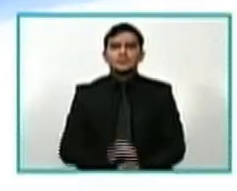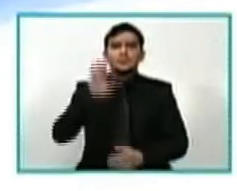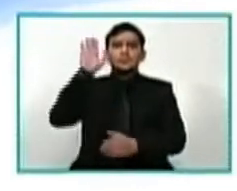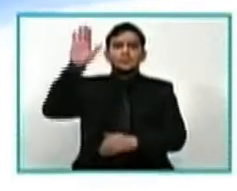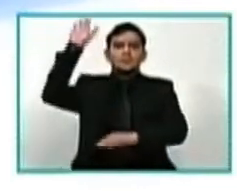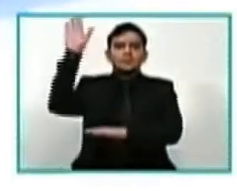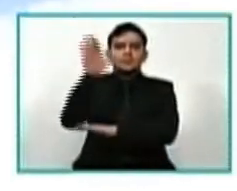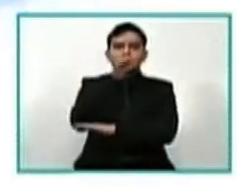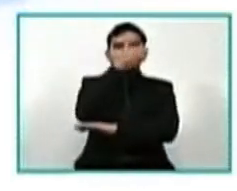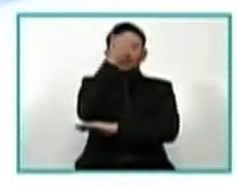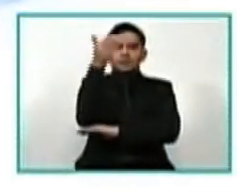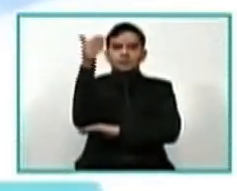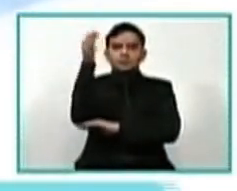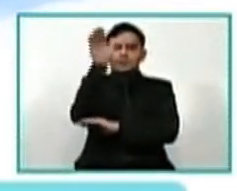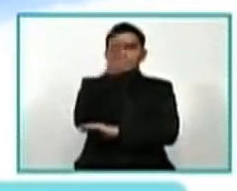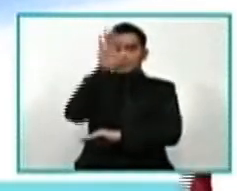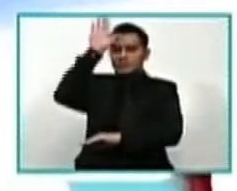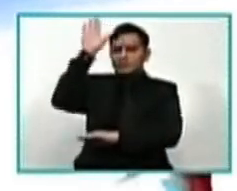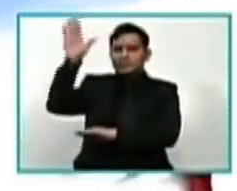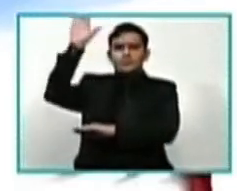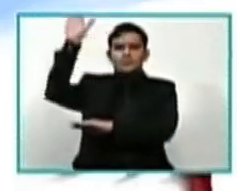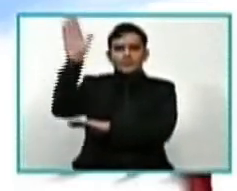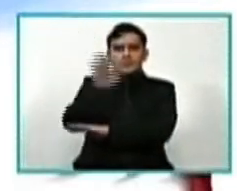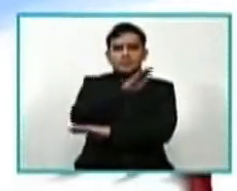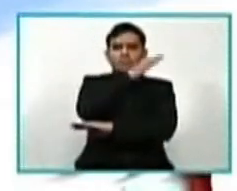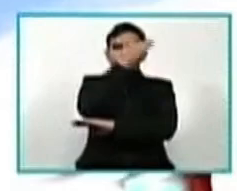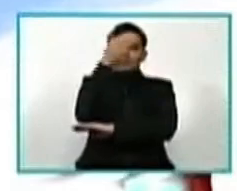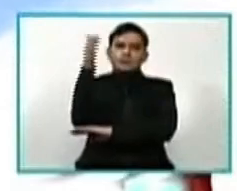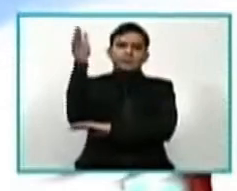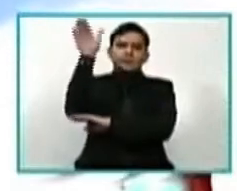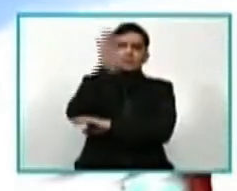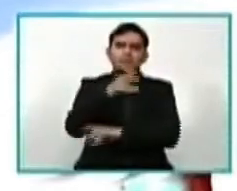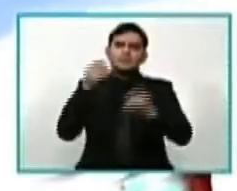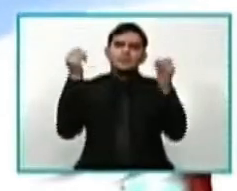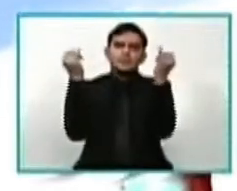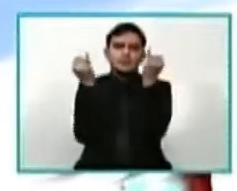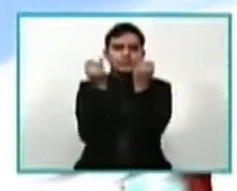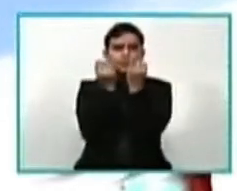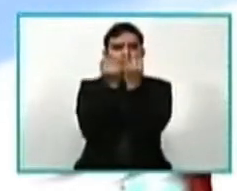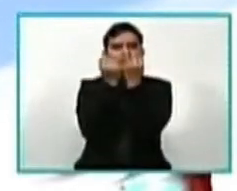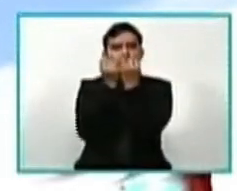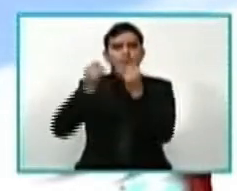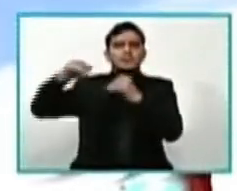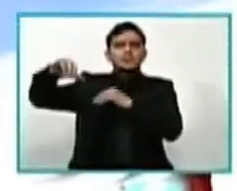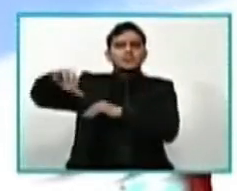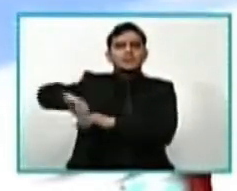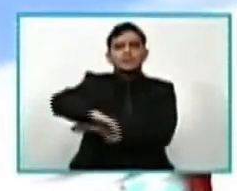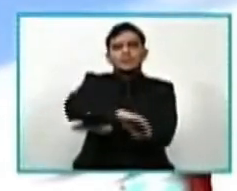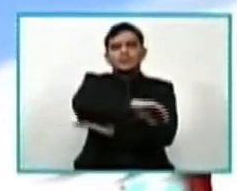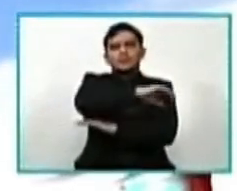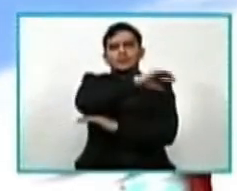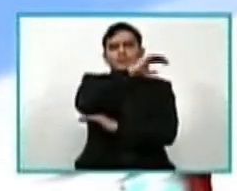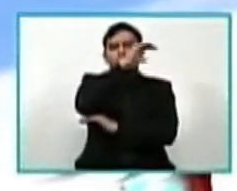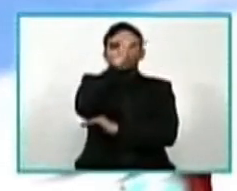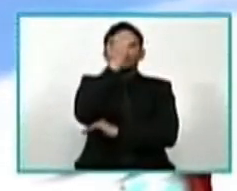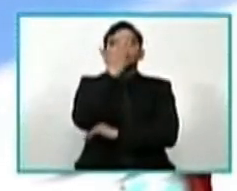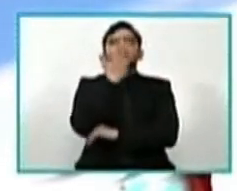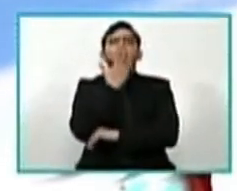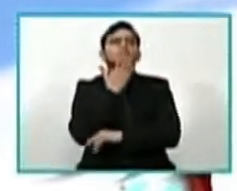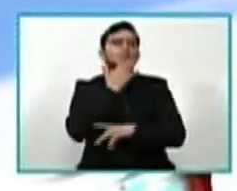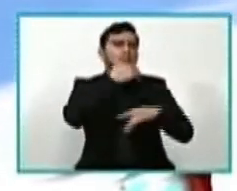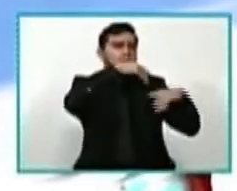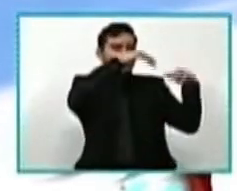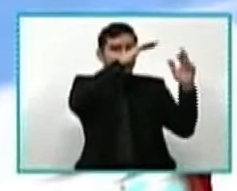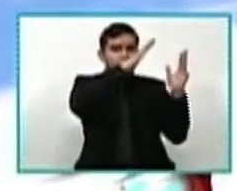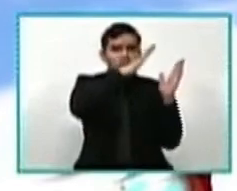Tu bandera, tu bandera es un lampo